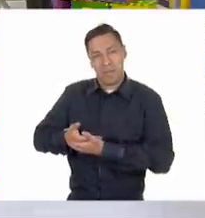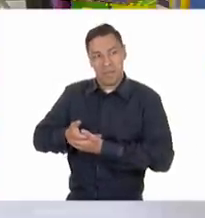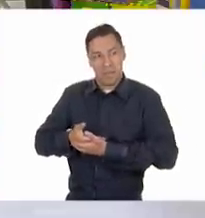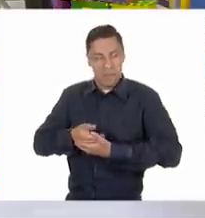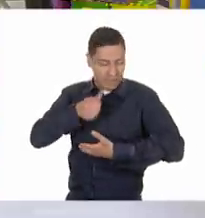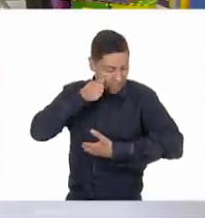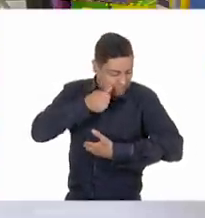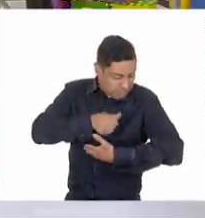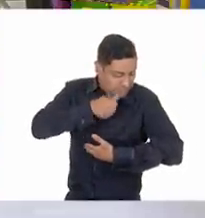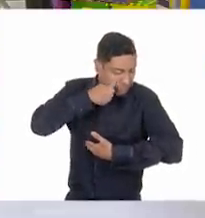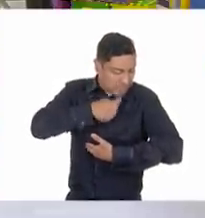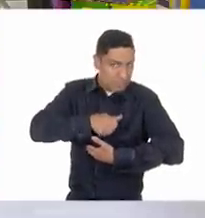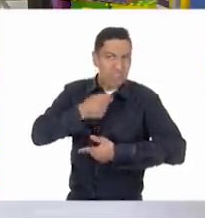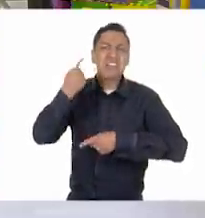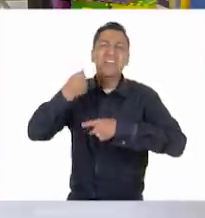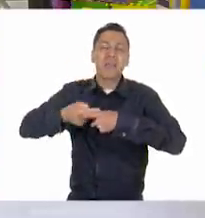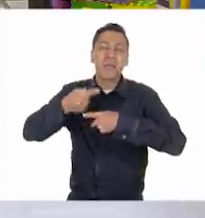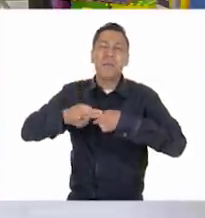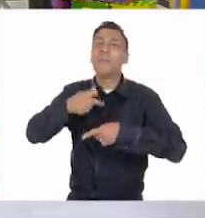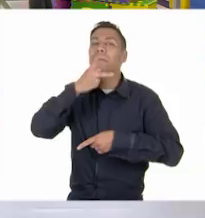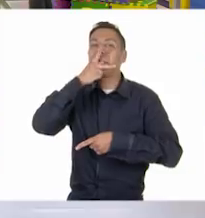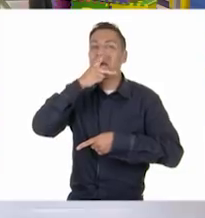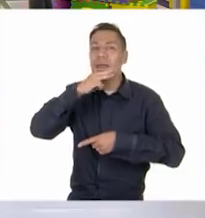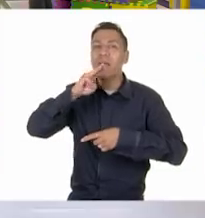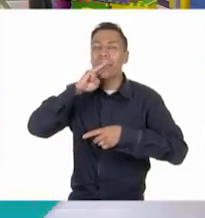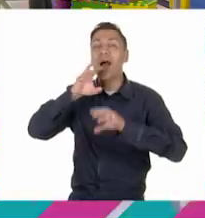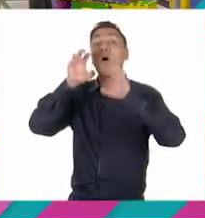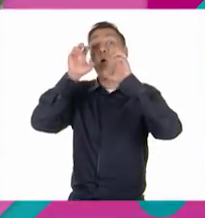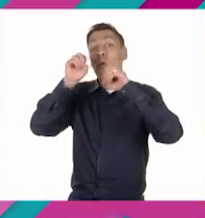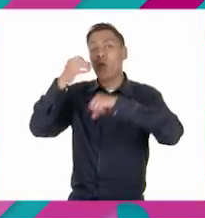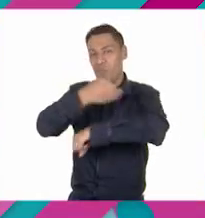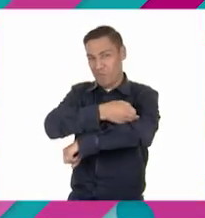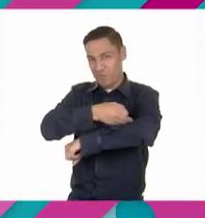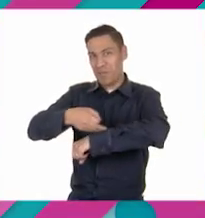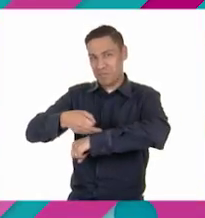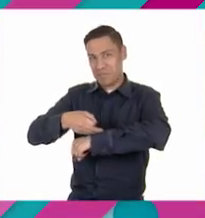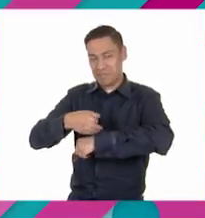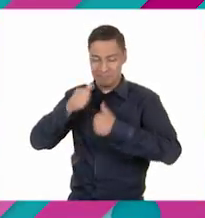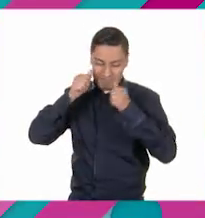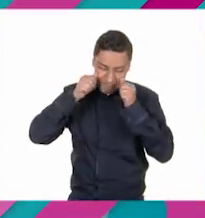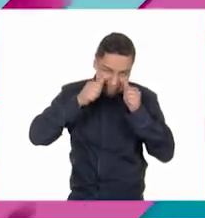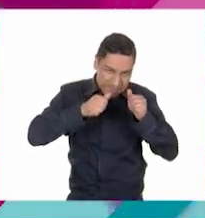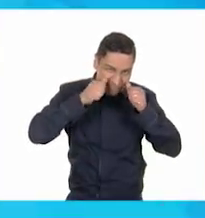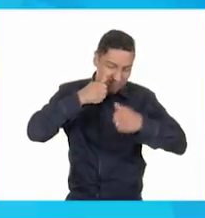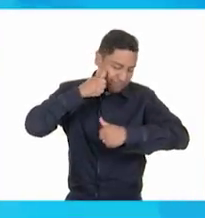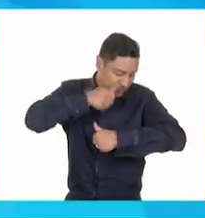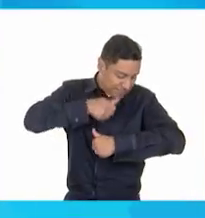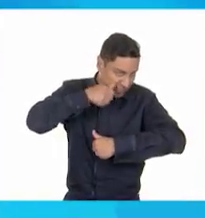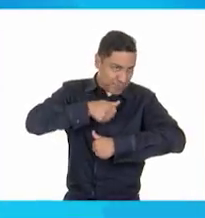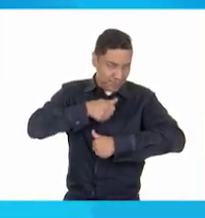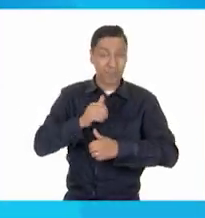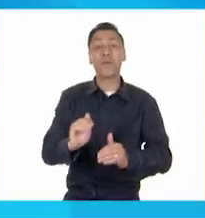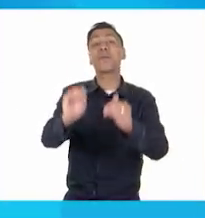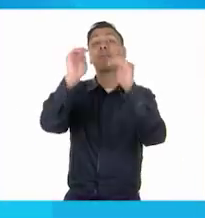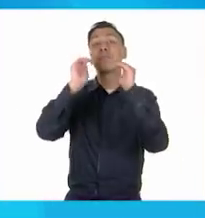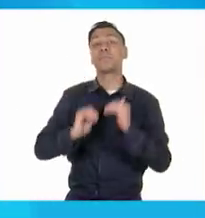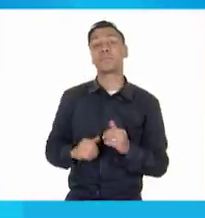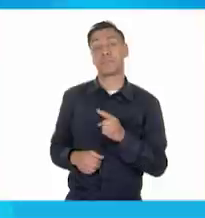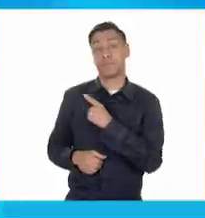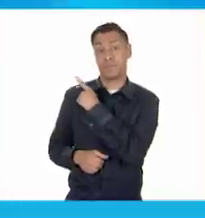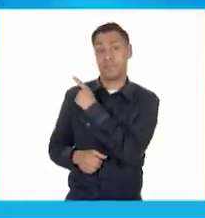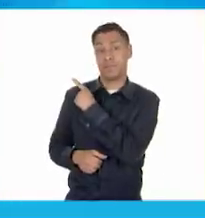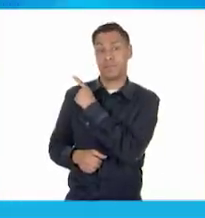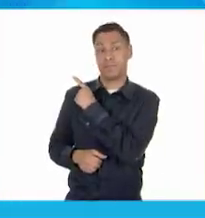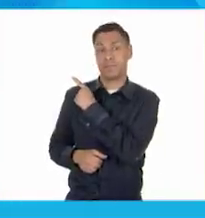son los papás o los familiares más cercanos. Muy bien, vamos a mostrar otra imagen, Oscar. De acuerdo. Y